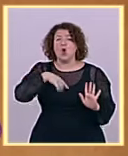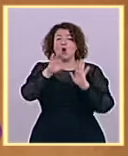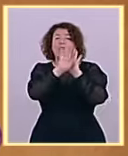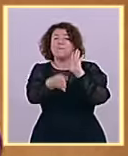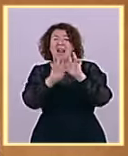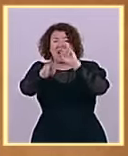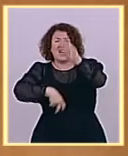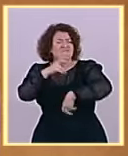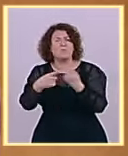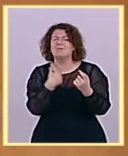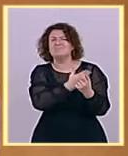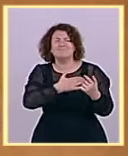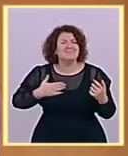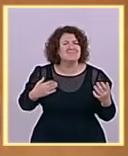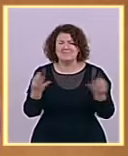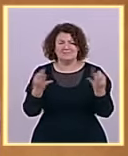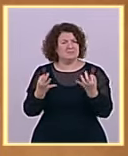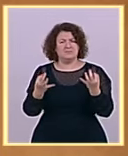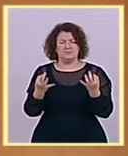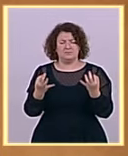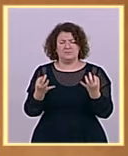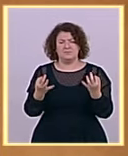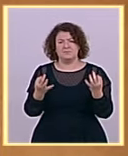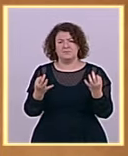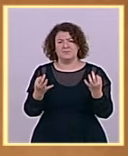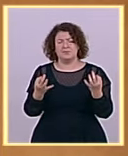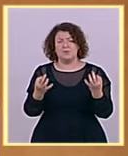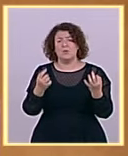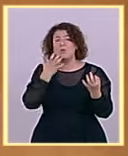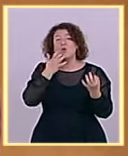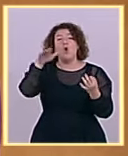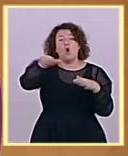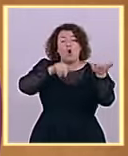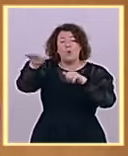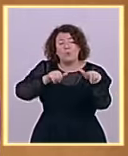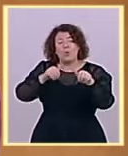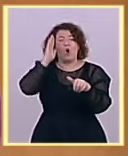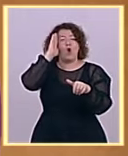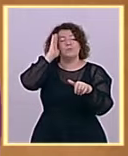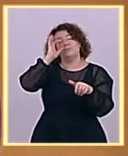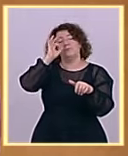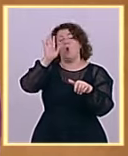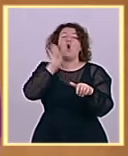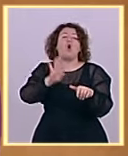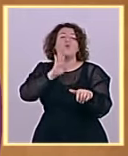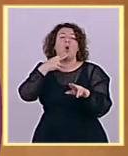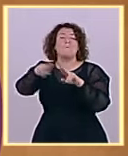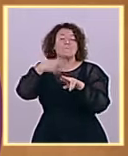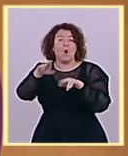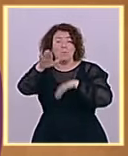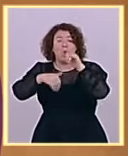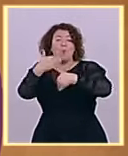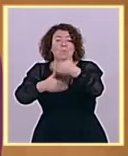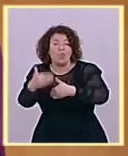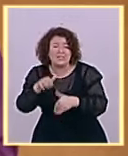a los procesados o condenados por corrupción política. Ténganlo claro, señoría. A ningún procesado